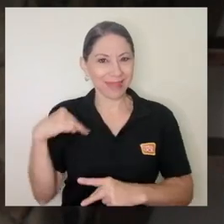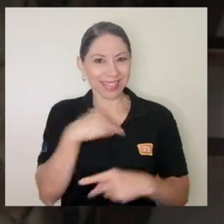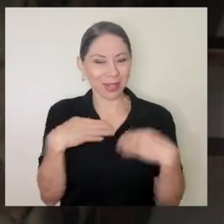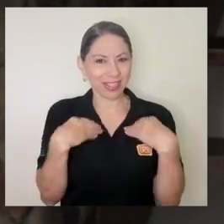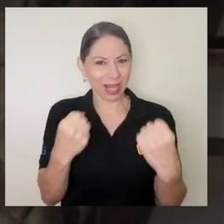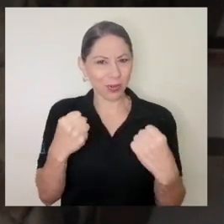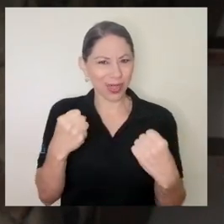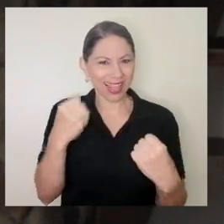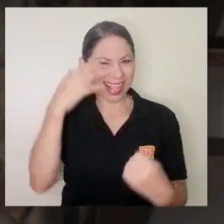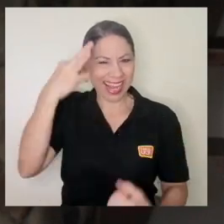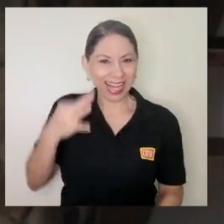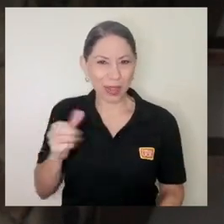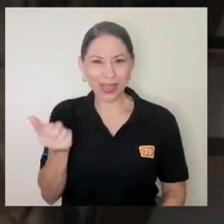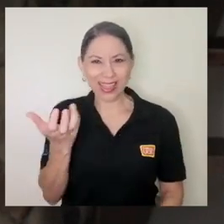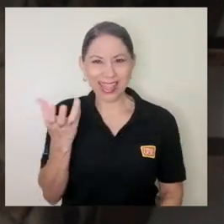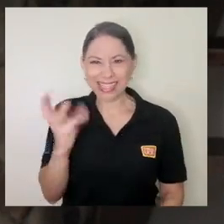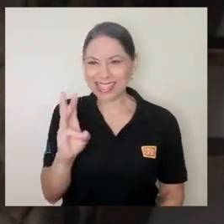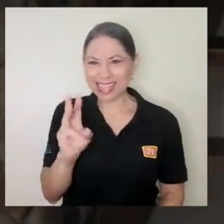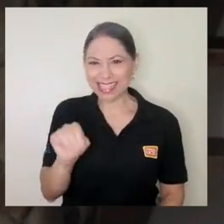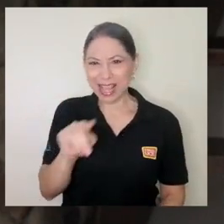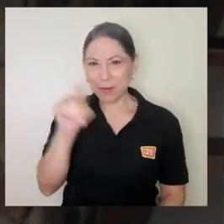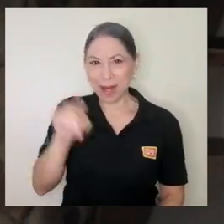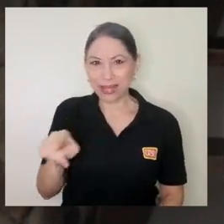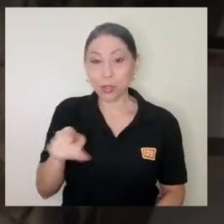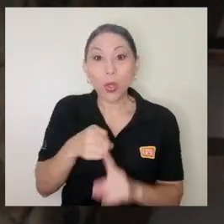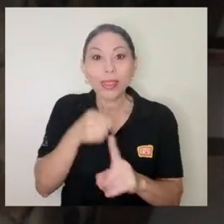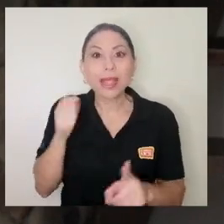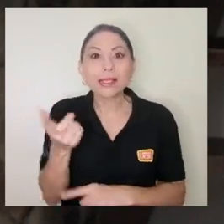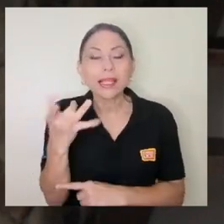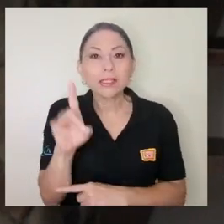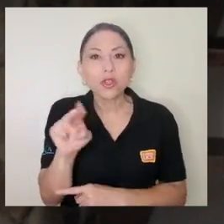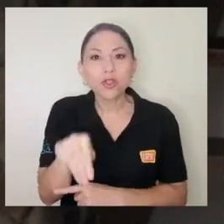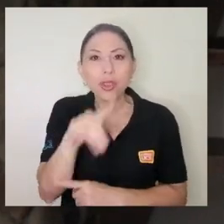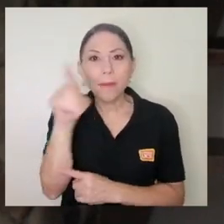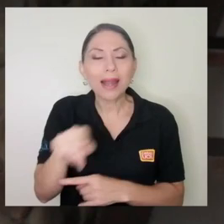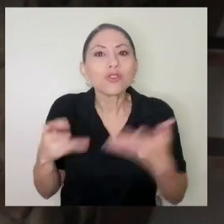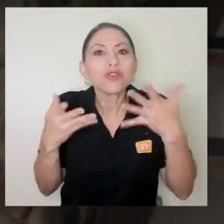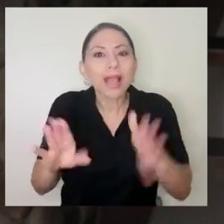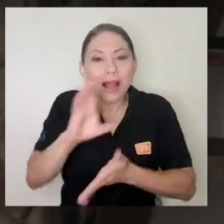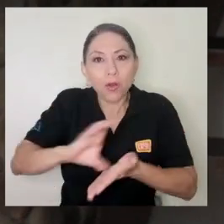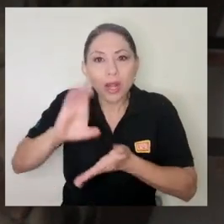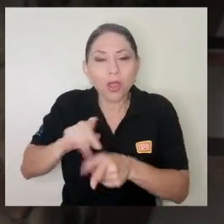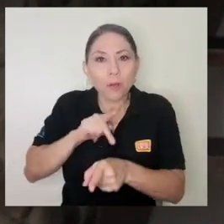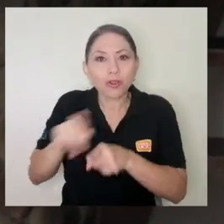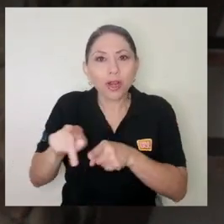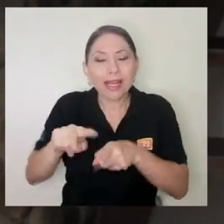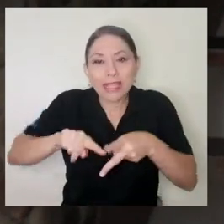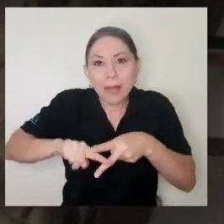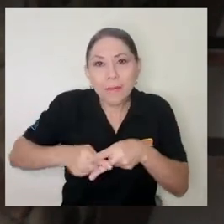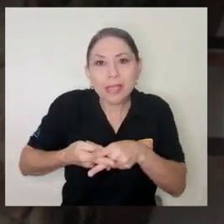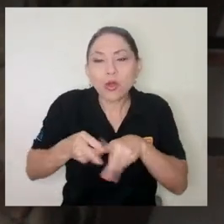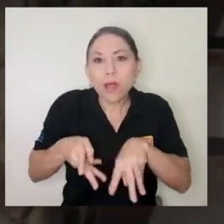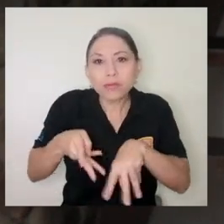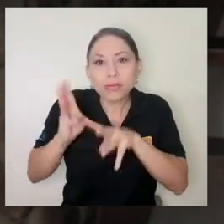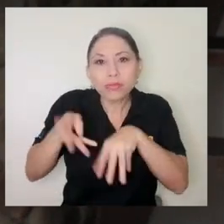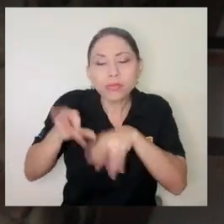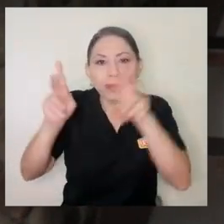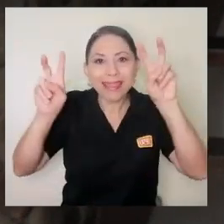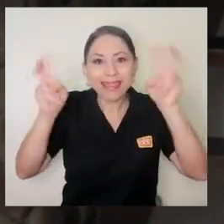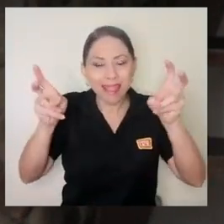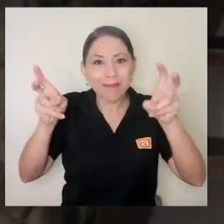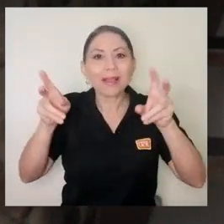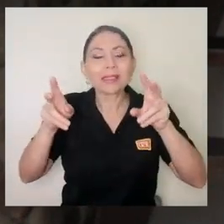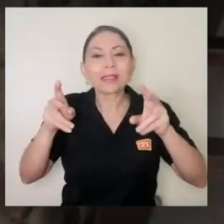si no me equivoco desde el 18 de marzo el colegio ya empezó a colocar contenidos que estaban orientados digamos precisamente